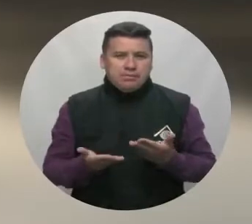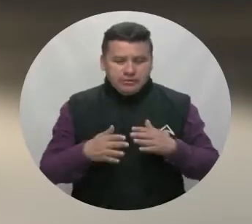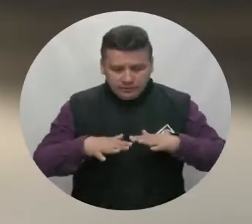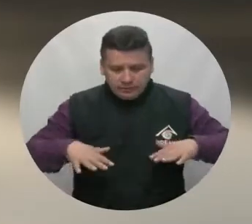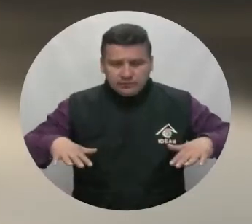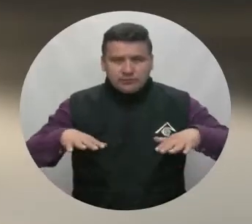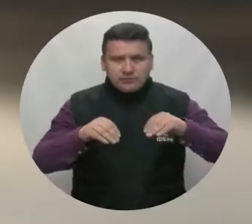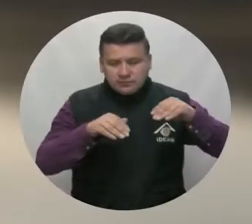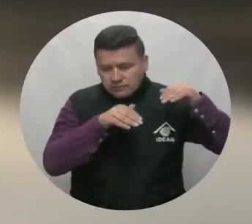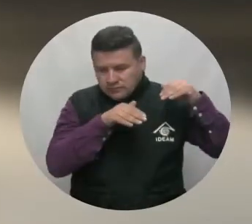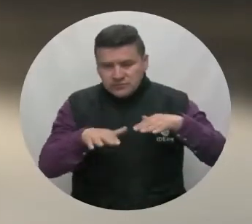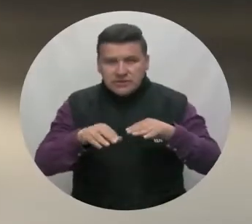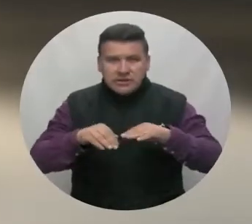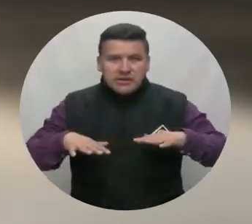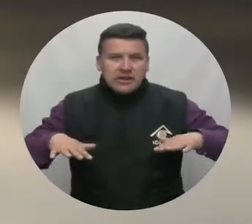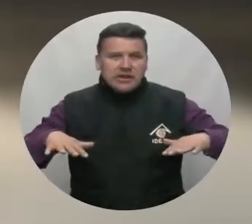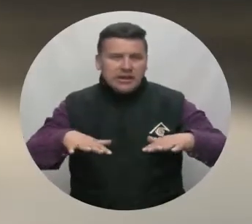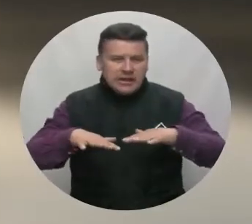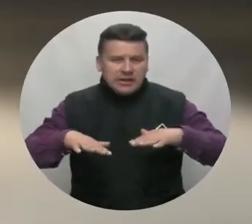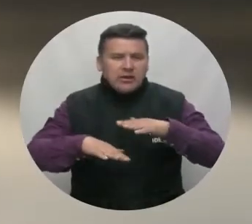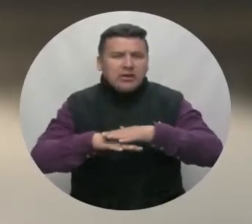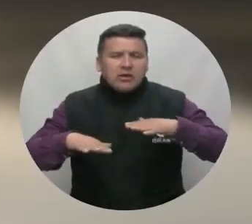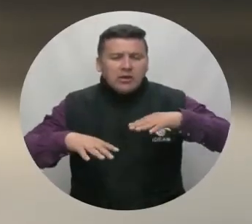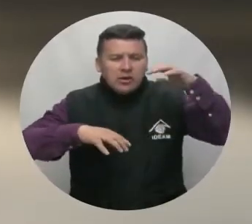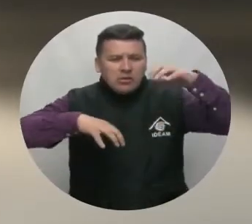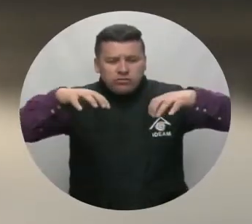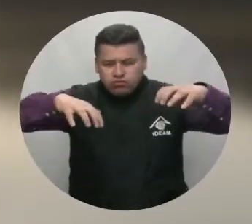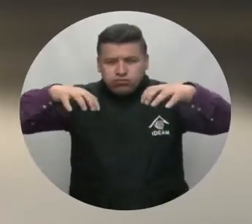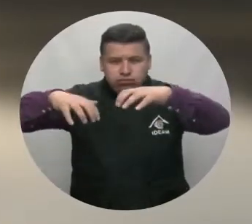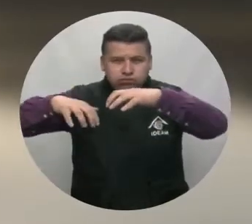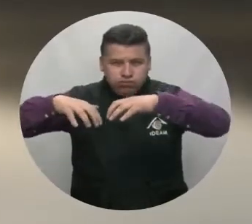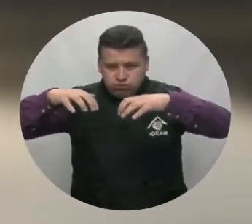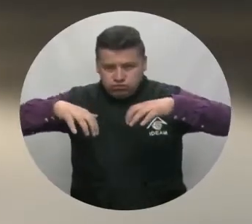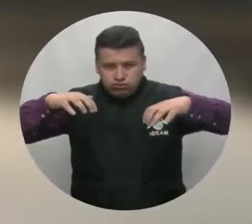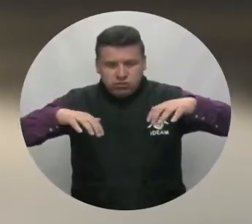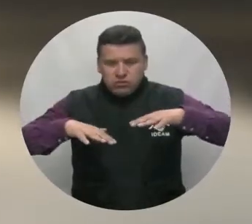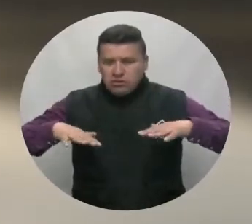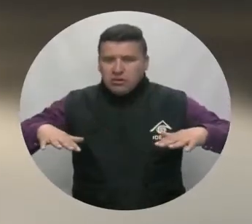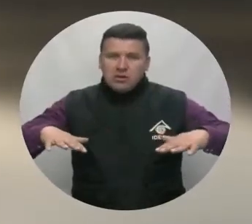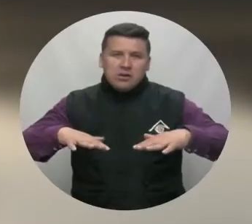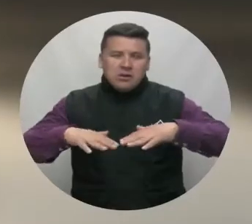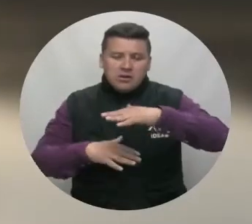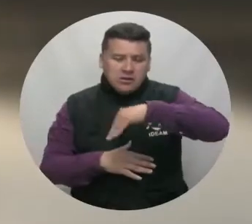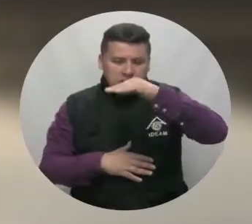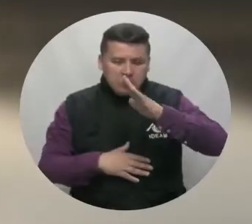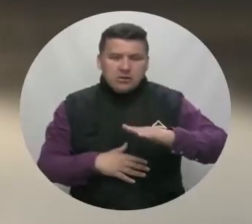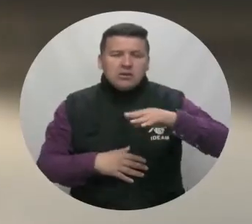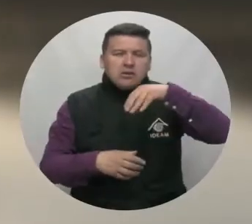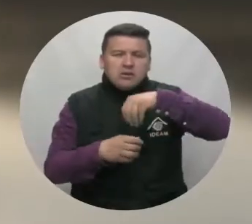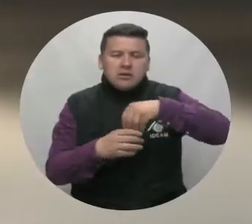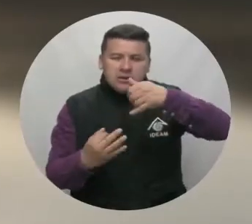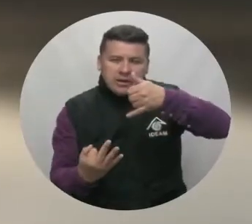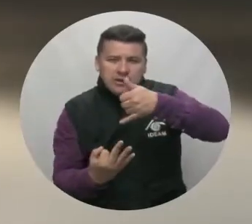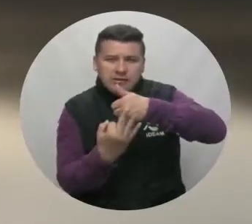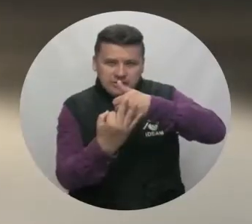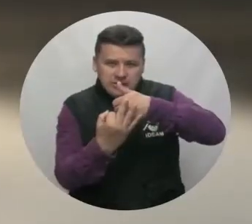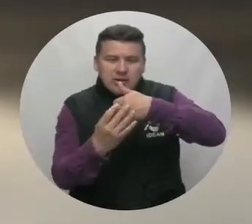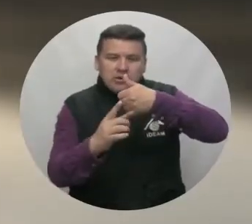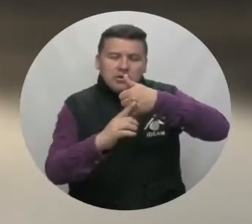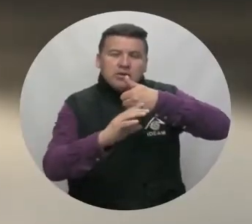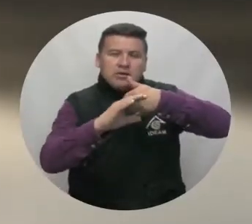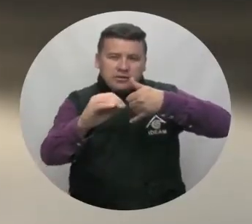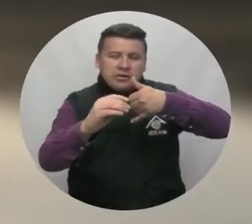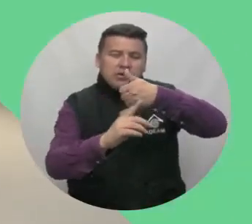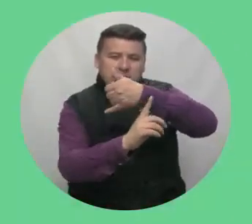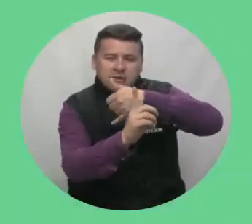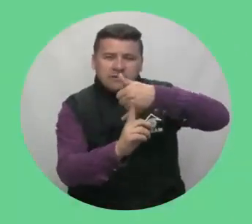moderada de deslizamientos de tierra, ocasionados por las fuertes lluvias en sectores inestables o de alta pendiente en las regiones andina, de la